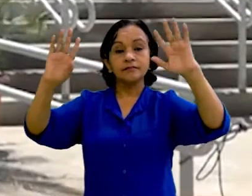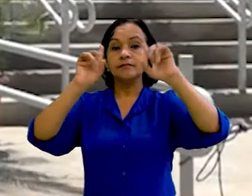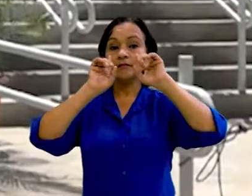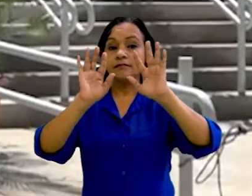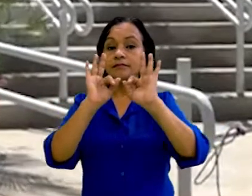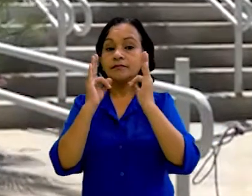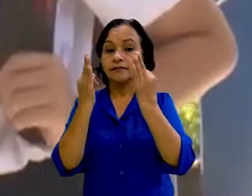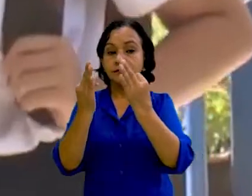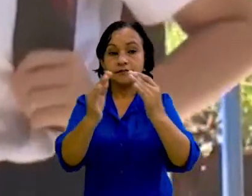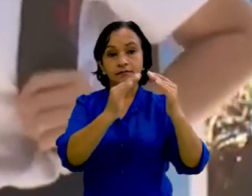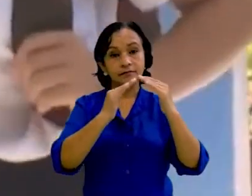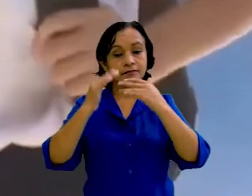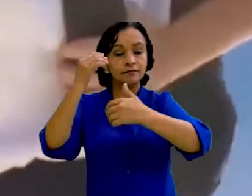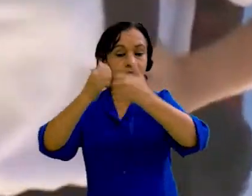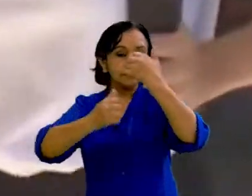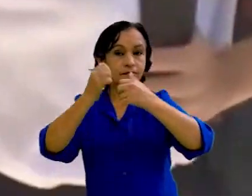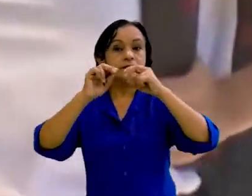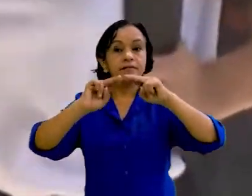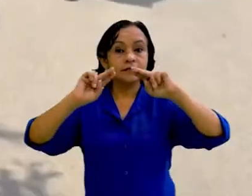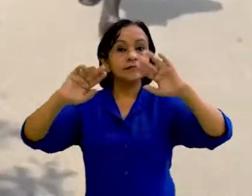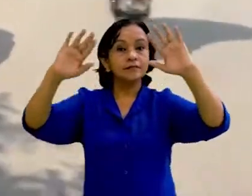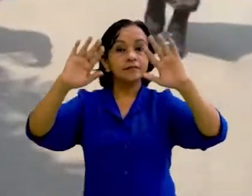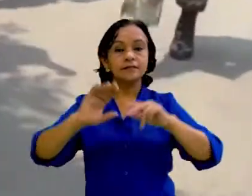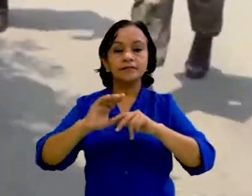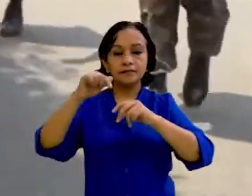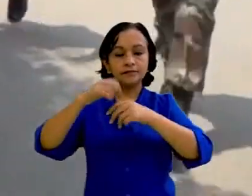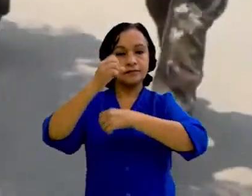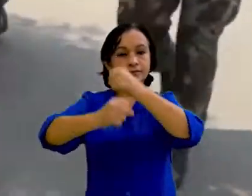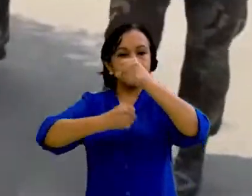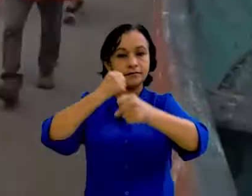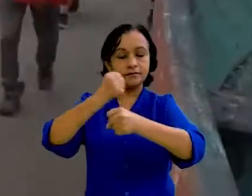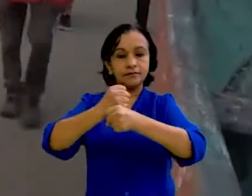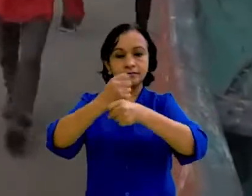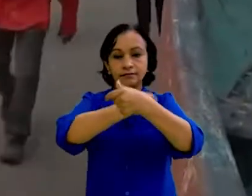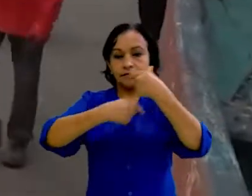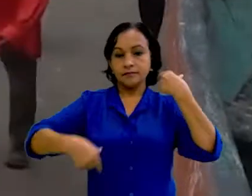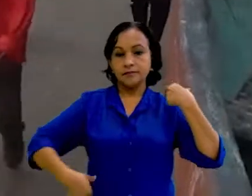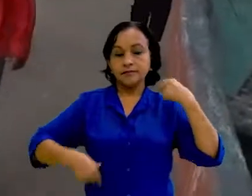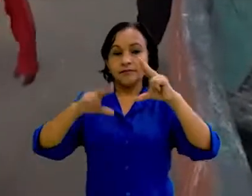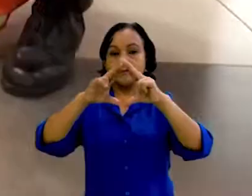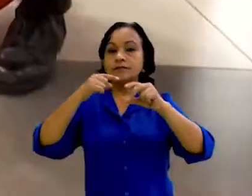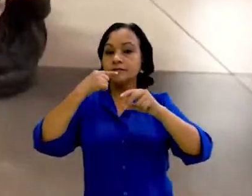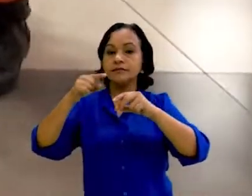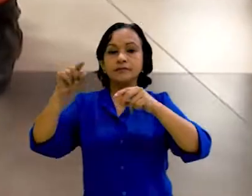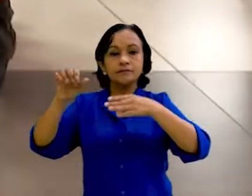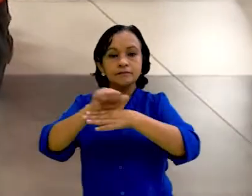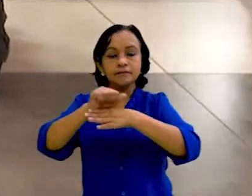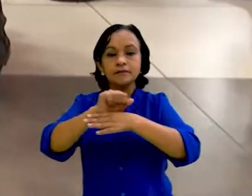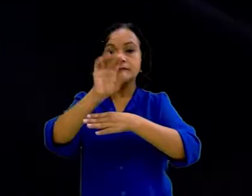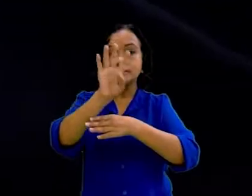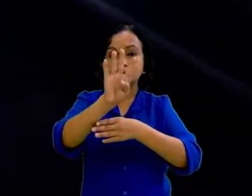seguridad familiar y comunitaria durante desastres naturales. Es en este año que la Presidencia de la República orienta a realizar cuatro